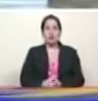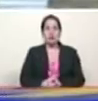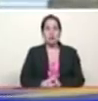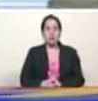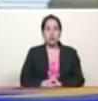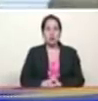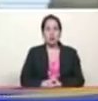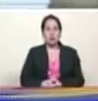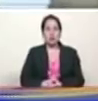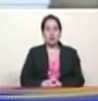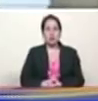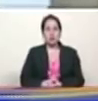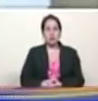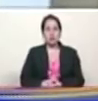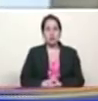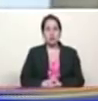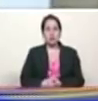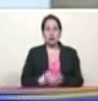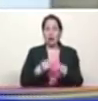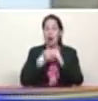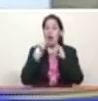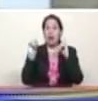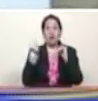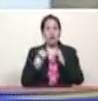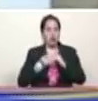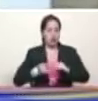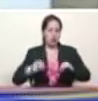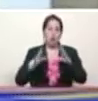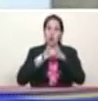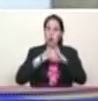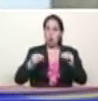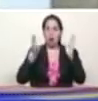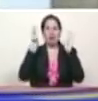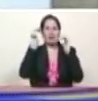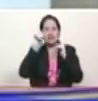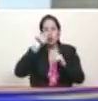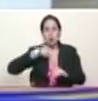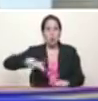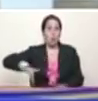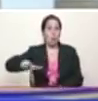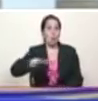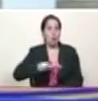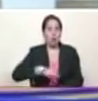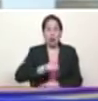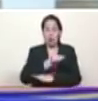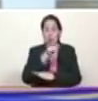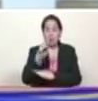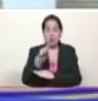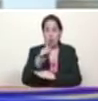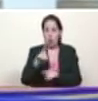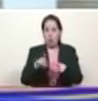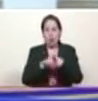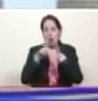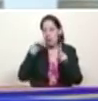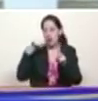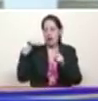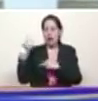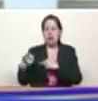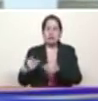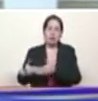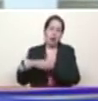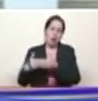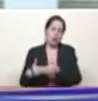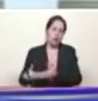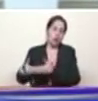la felicidad de un pueblo la atención de un pueblo la protección de nuestro pueblo es nuestra venganza mayor para utilizar